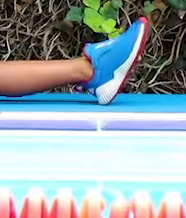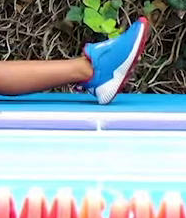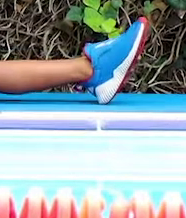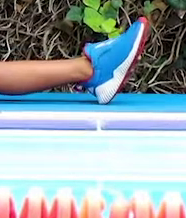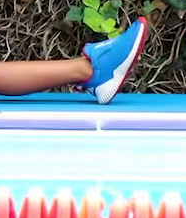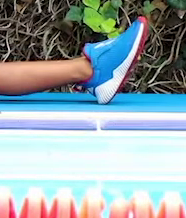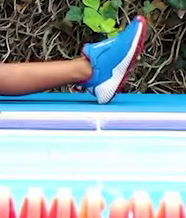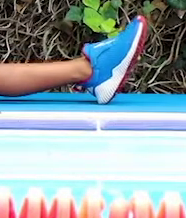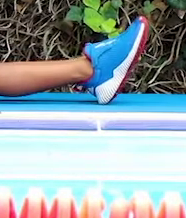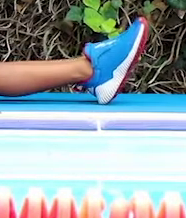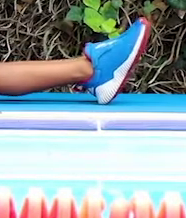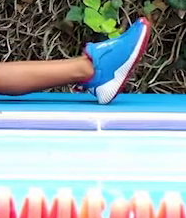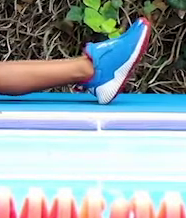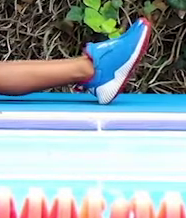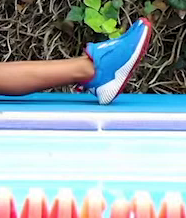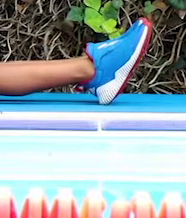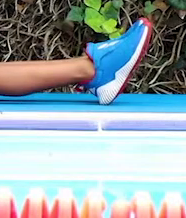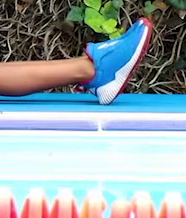profundo.